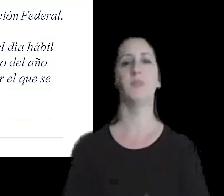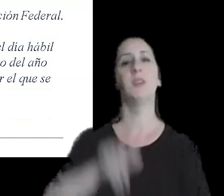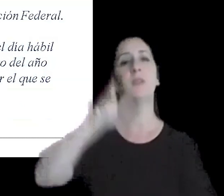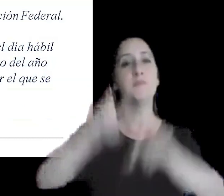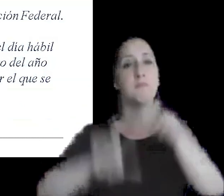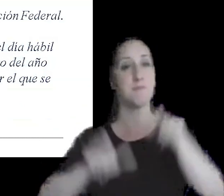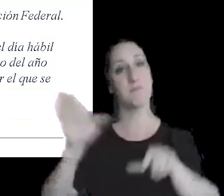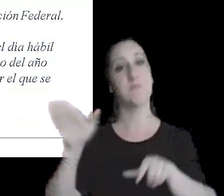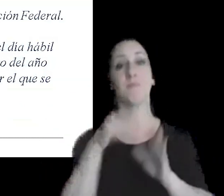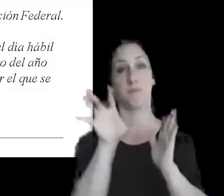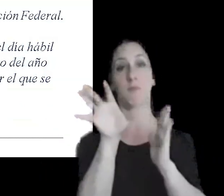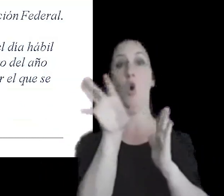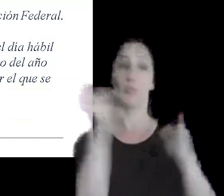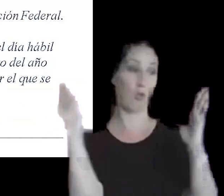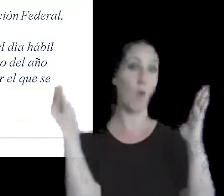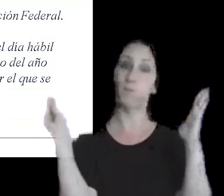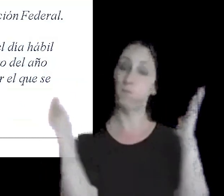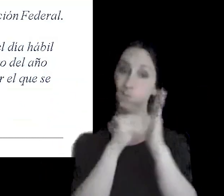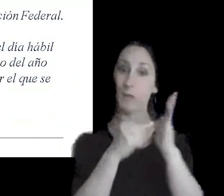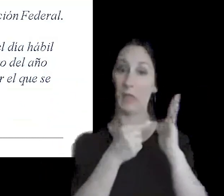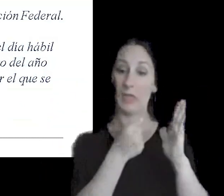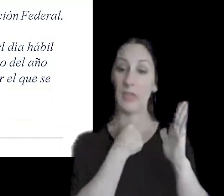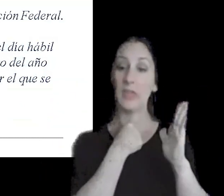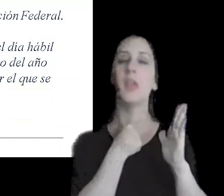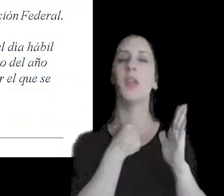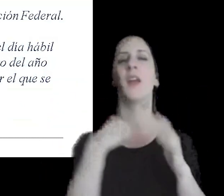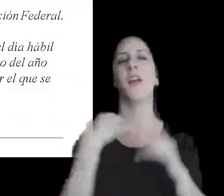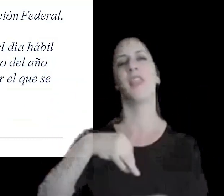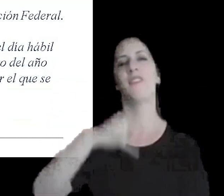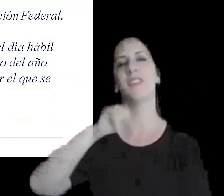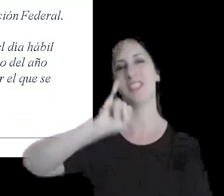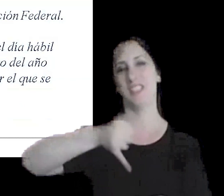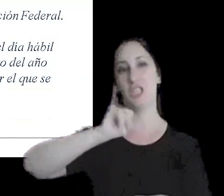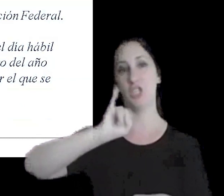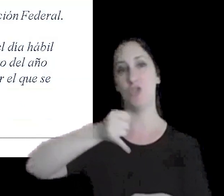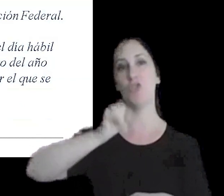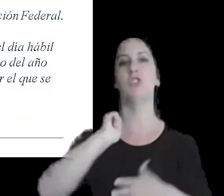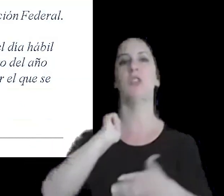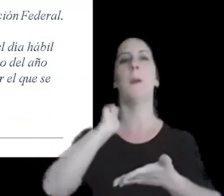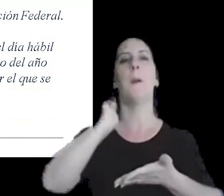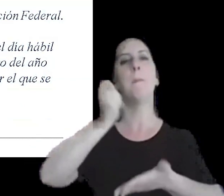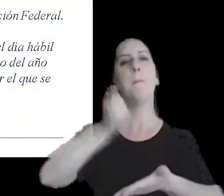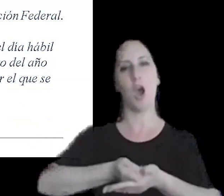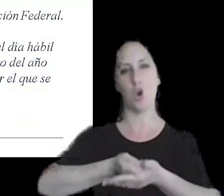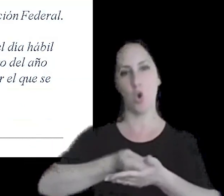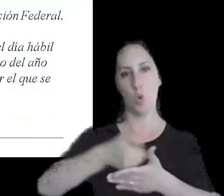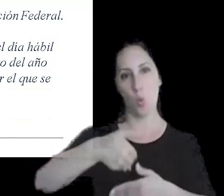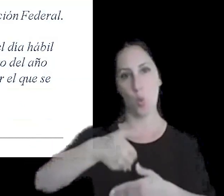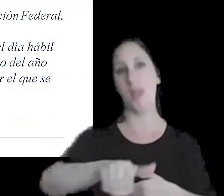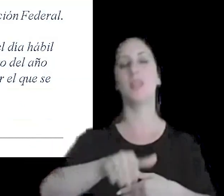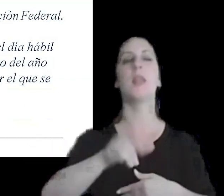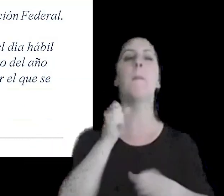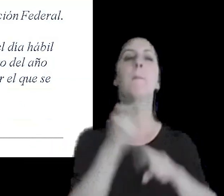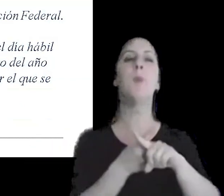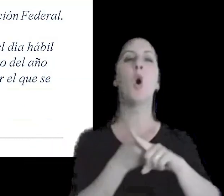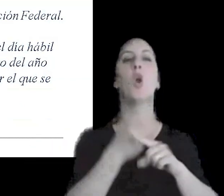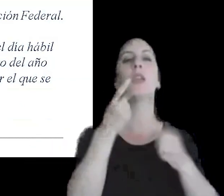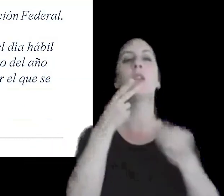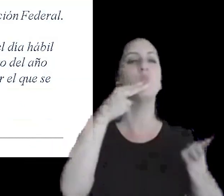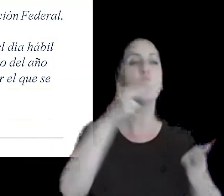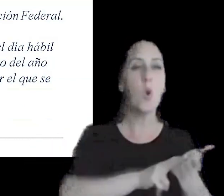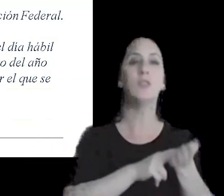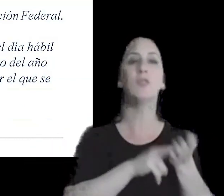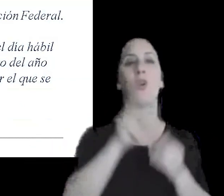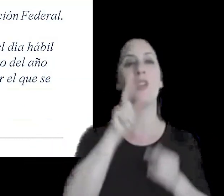que opte por este régimen va a tener que ingresar un pago a cuenta por cada obligación es decir por impuesto valor